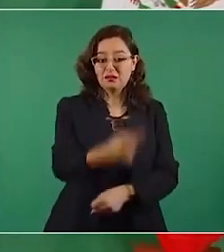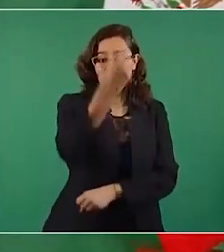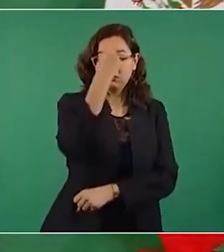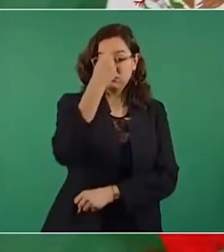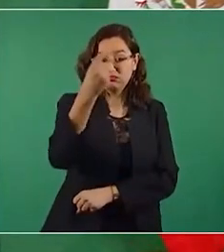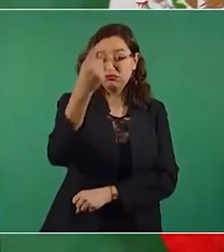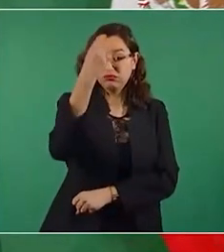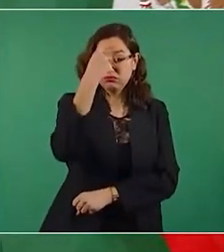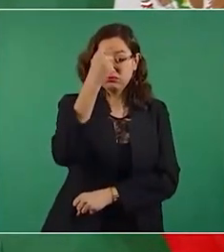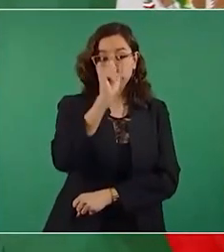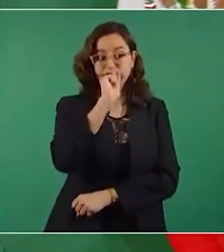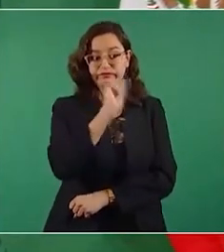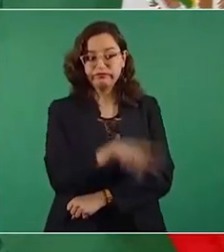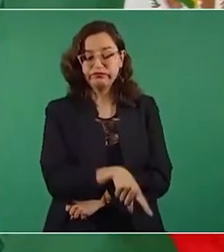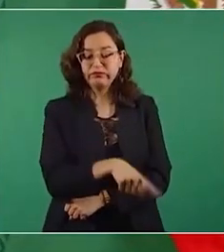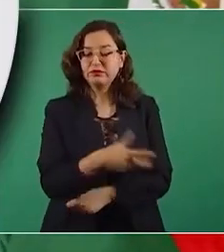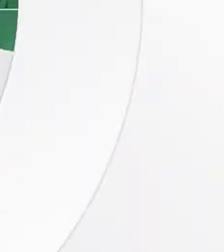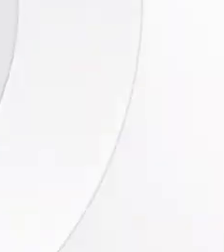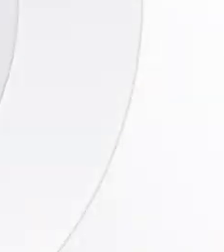no es poca cosa.